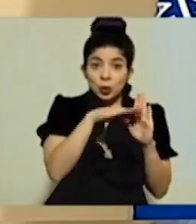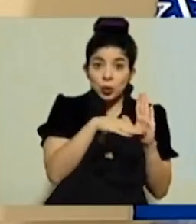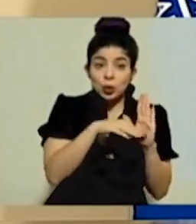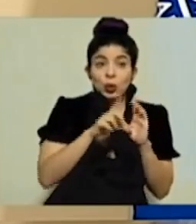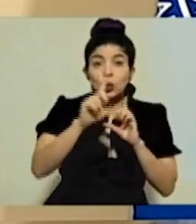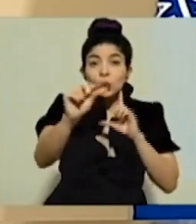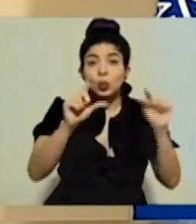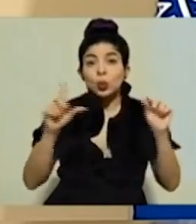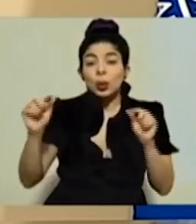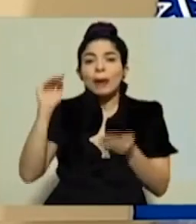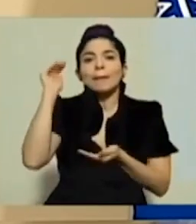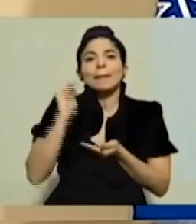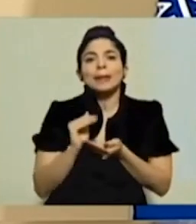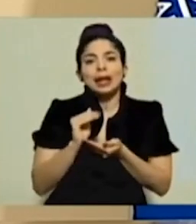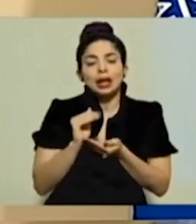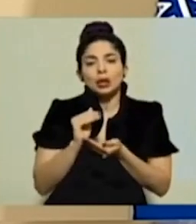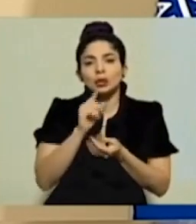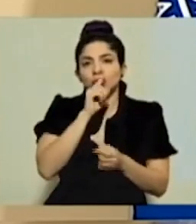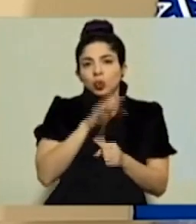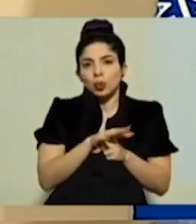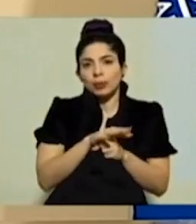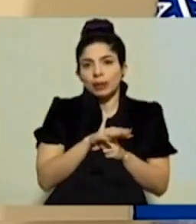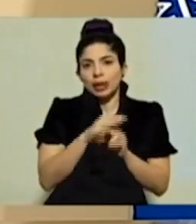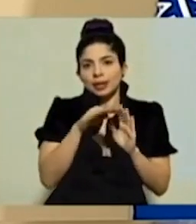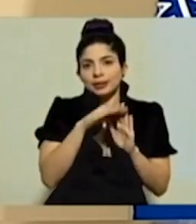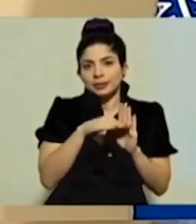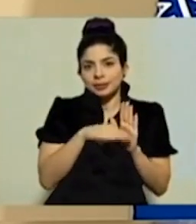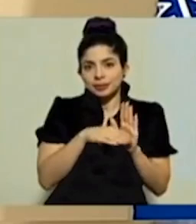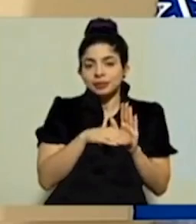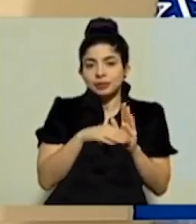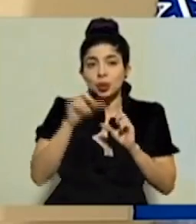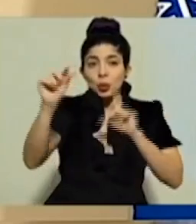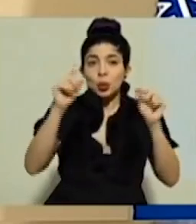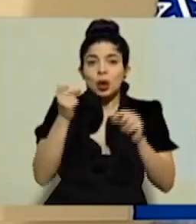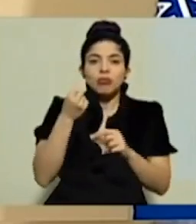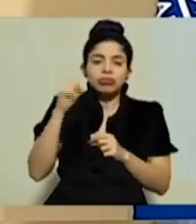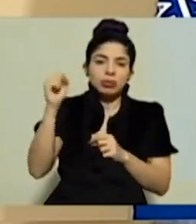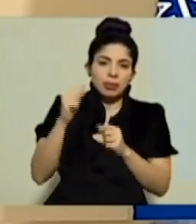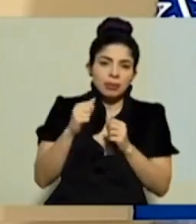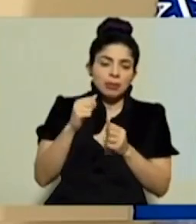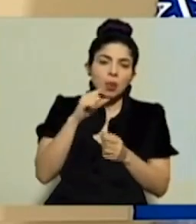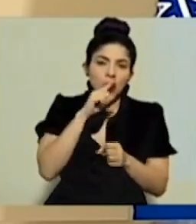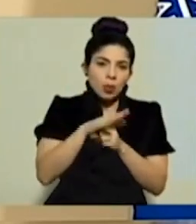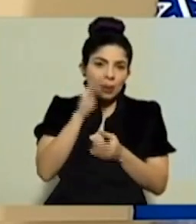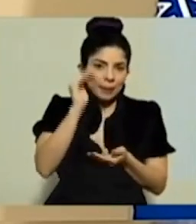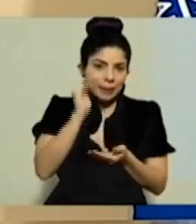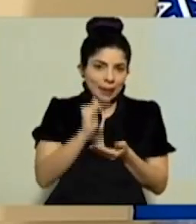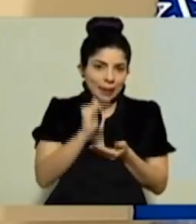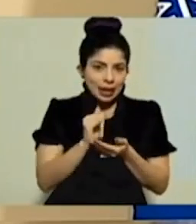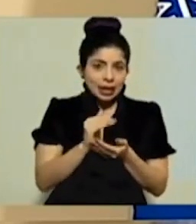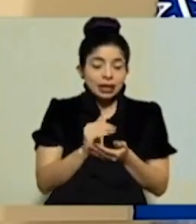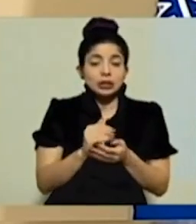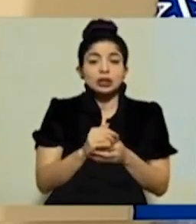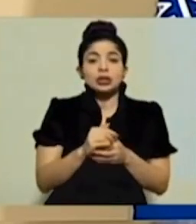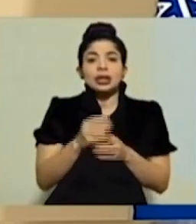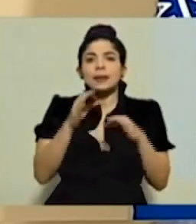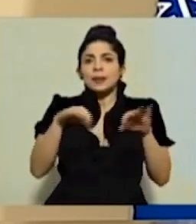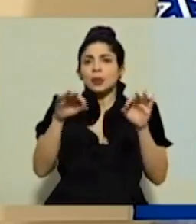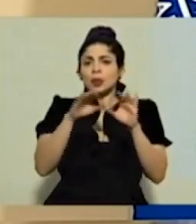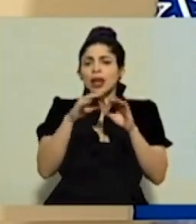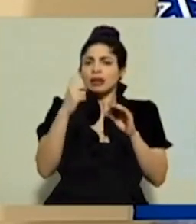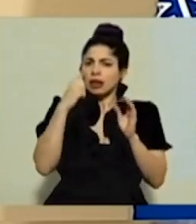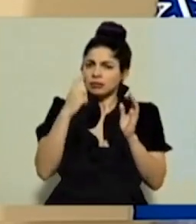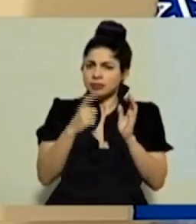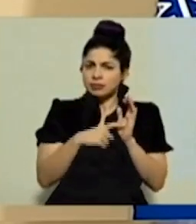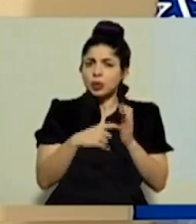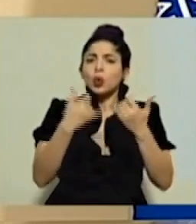en zona rural es menor, hay un menor cumplimiento en las construcciones de la zona rural y un tema importante a destacar es